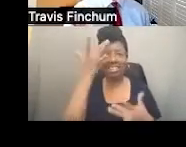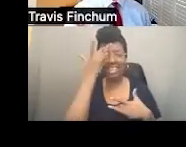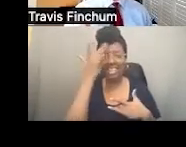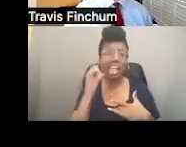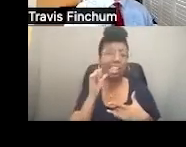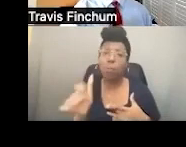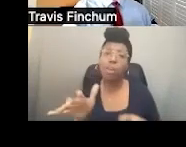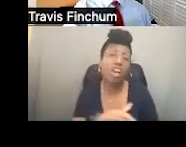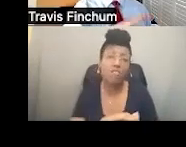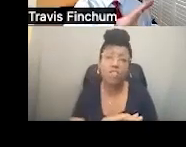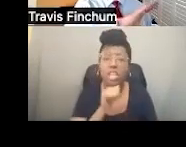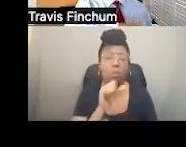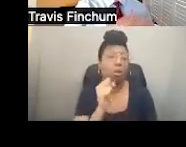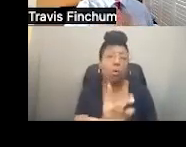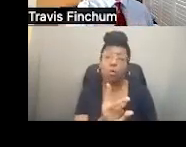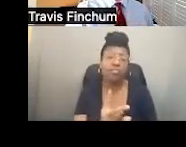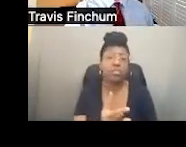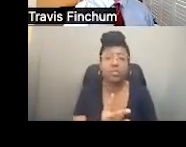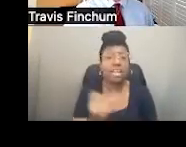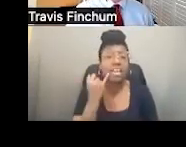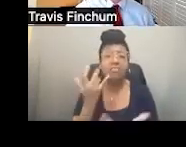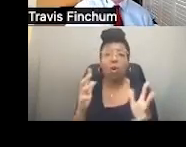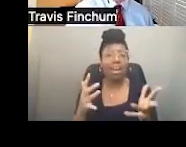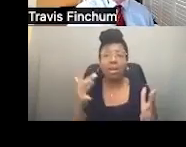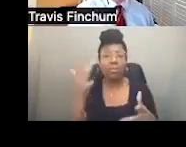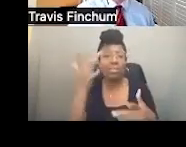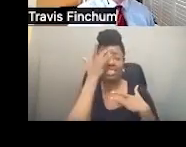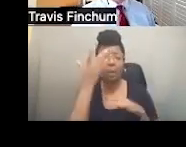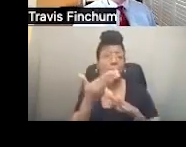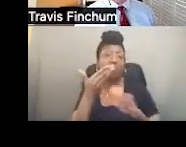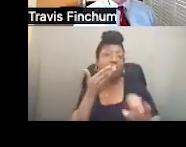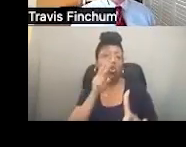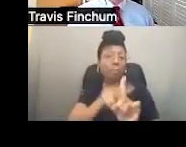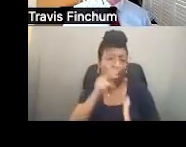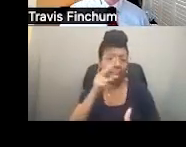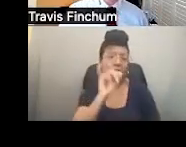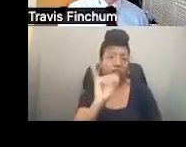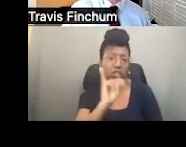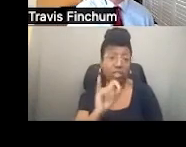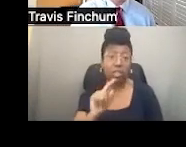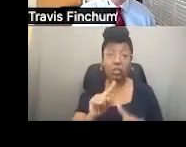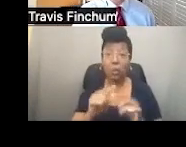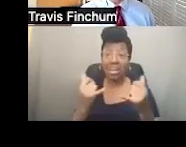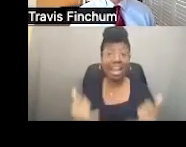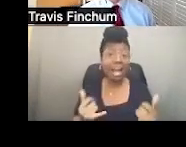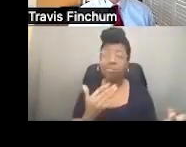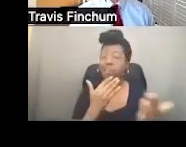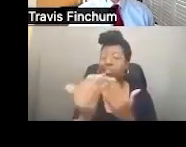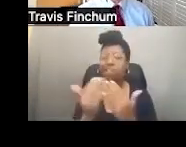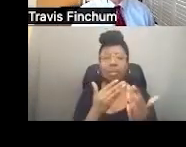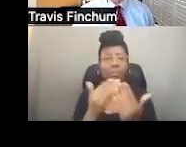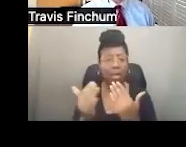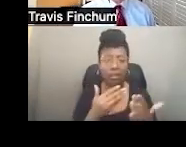excluir ciertos gastos médicos si la condición ya existía antes de que usted aplicara y recibiera el seguro.